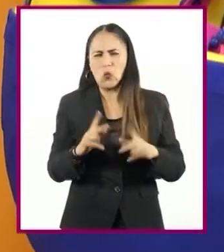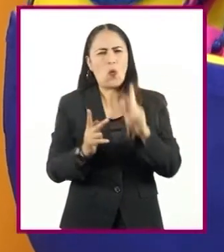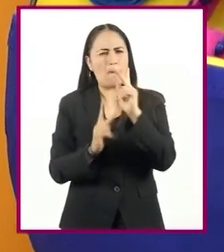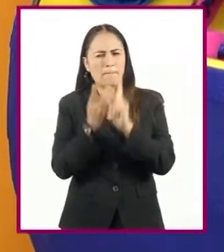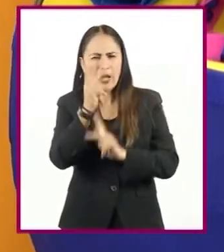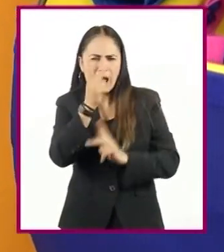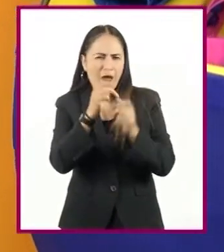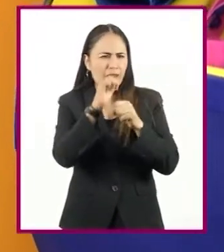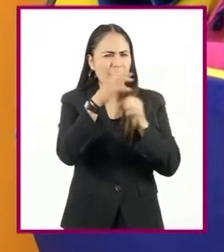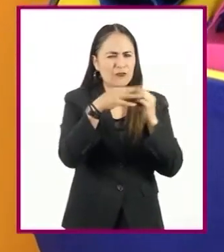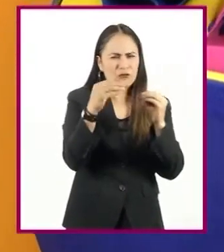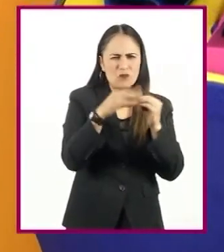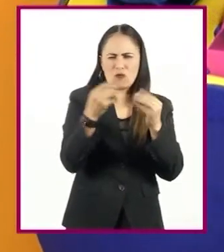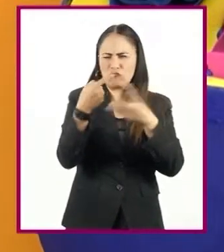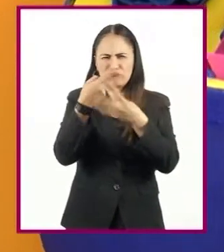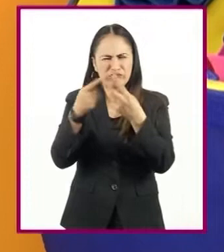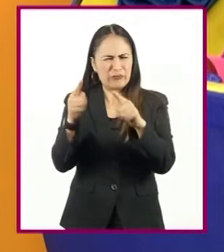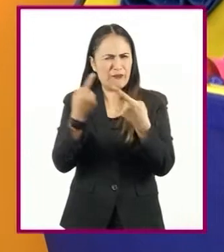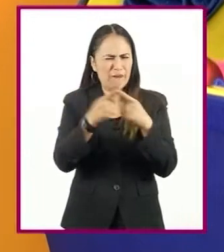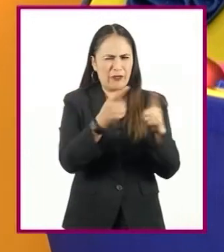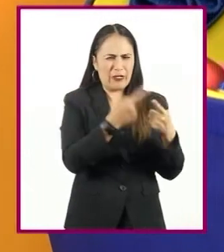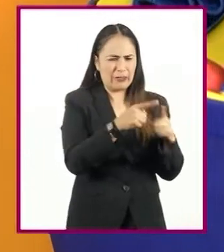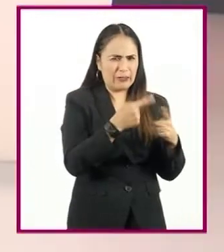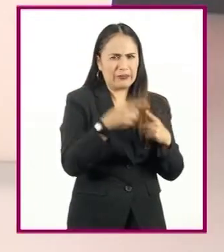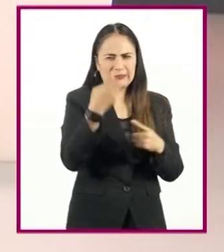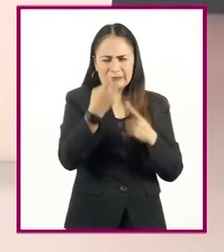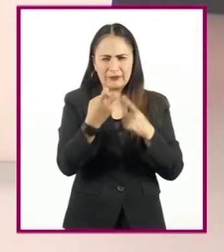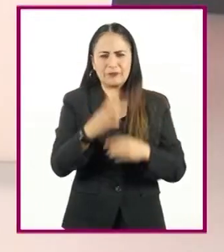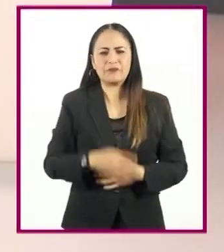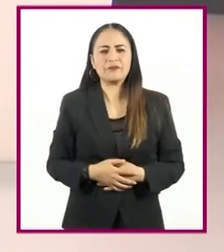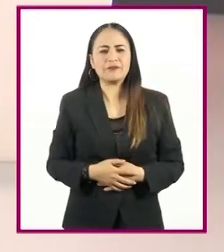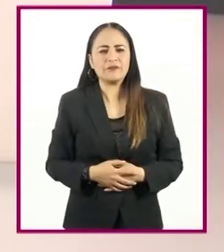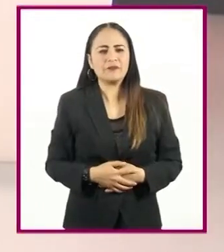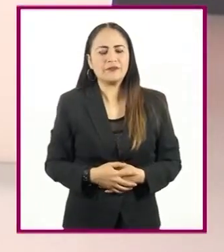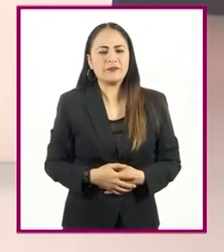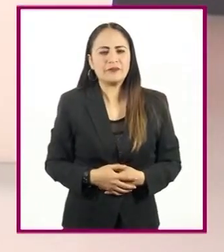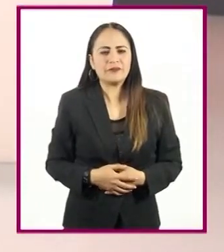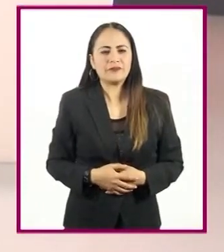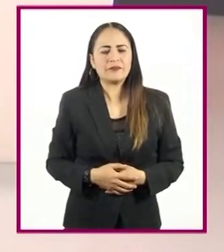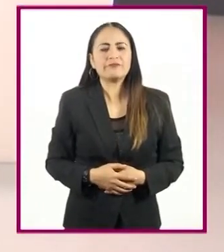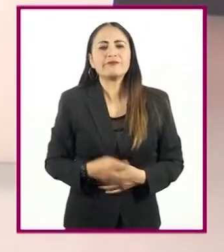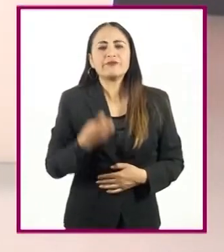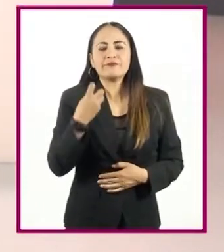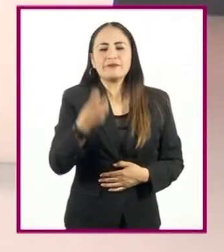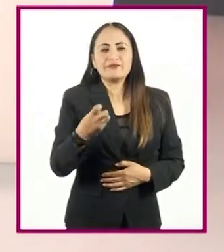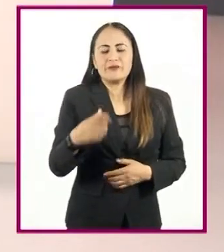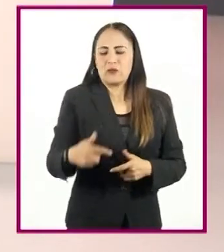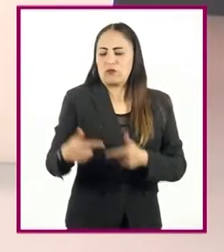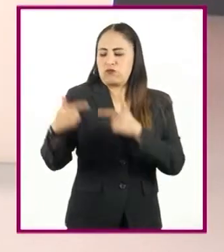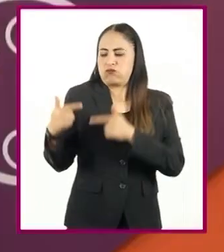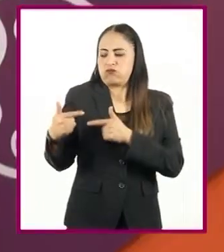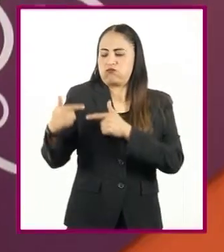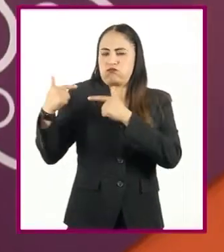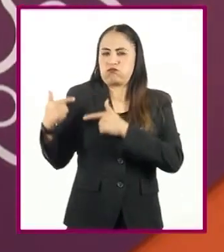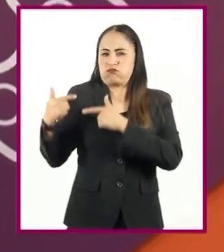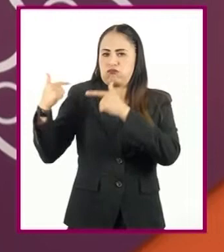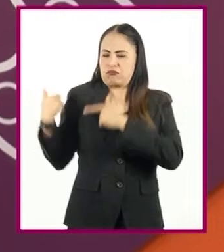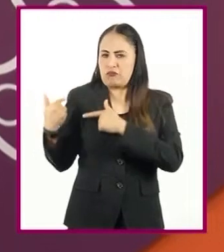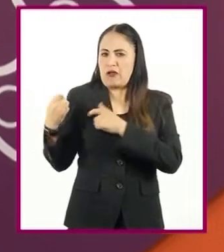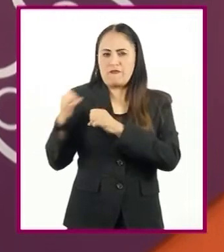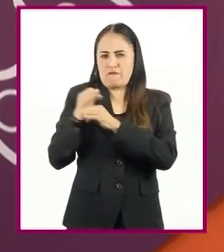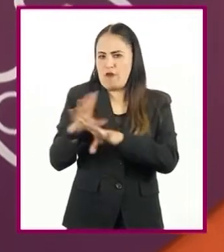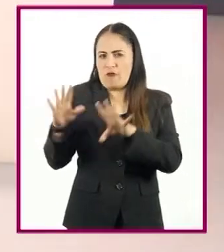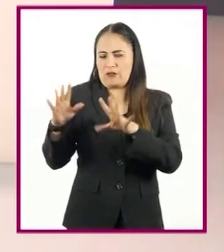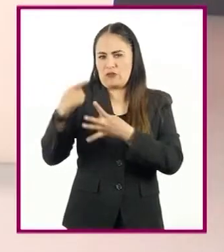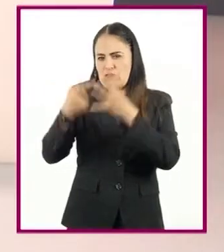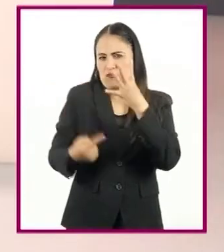historia biológica de todo nuestro árbol genealógico, prácticamente de nuestros ancestros y de alguna manera